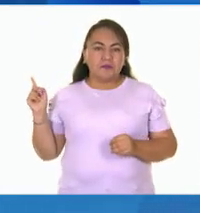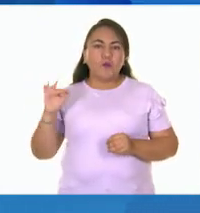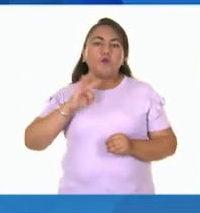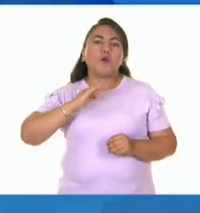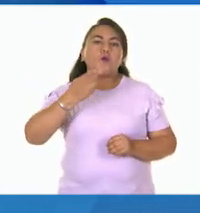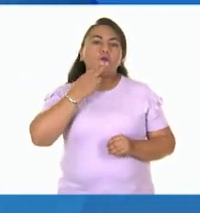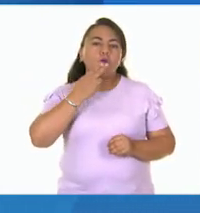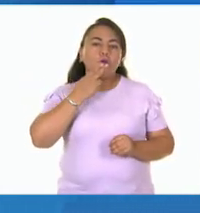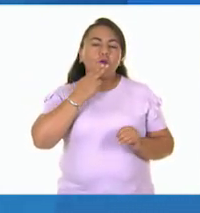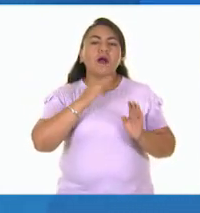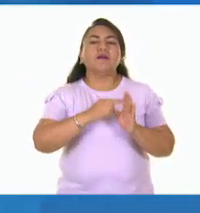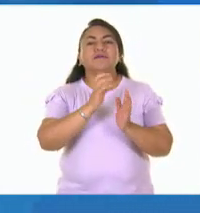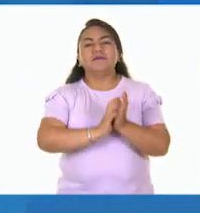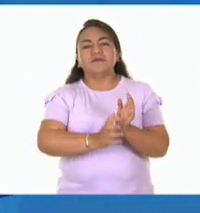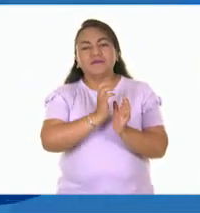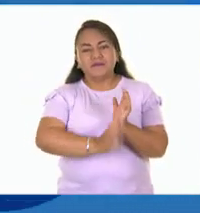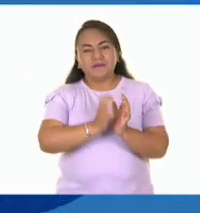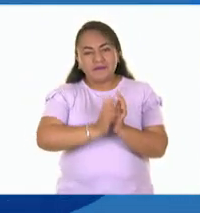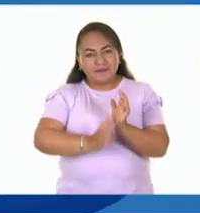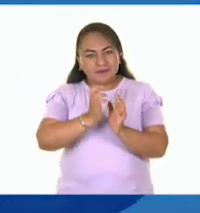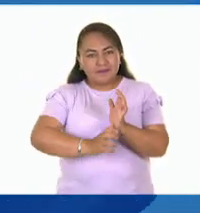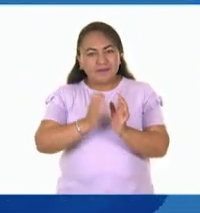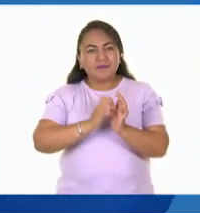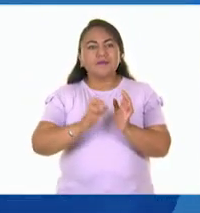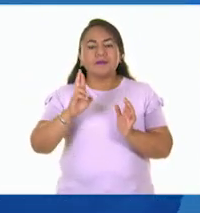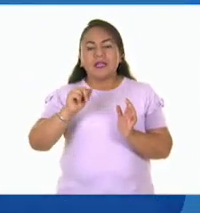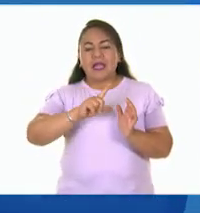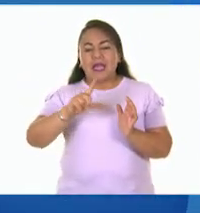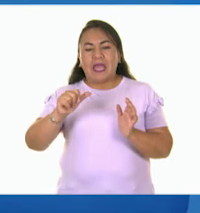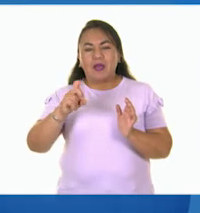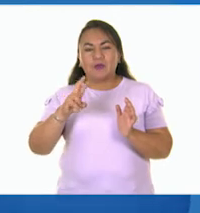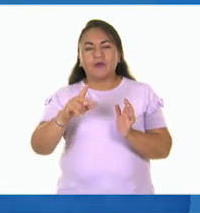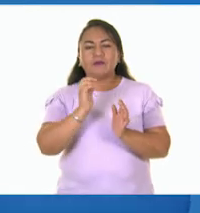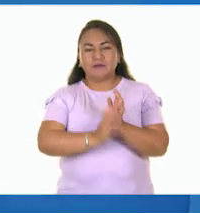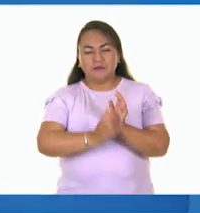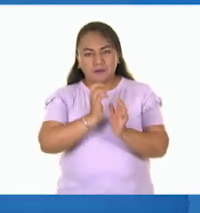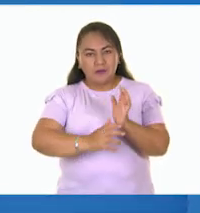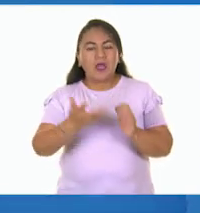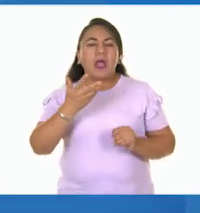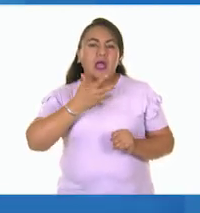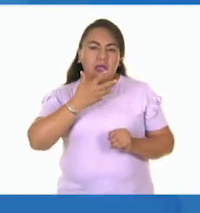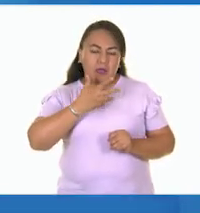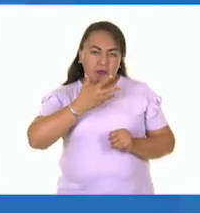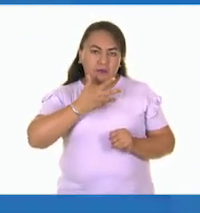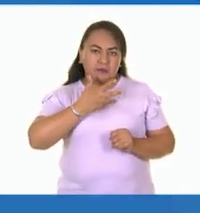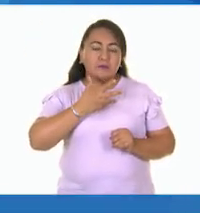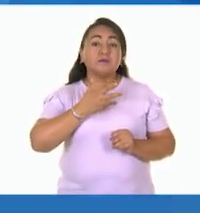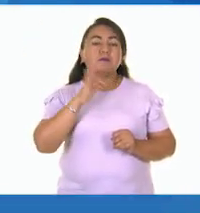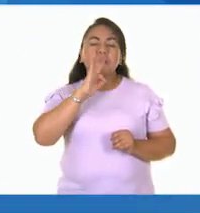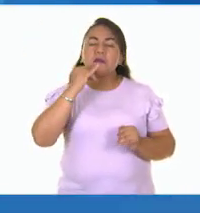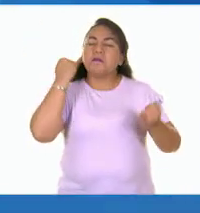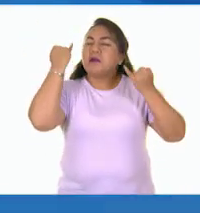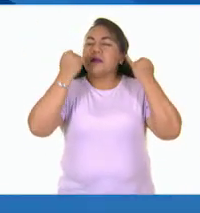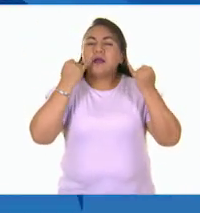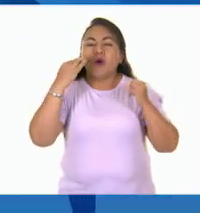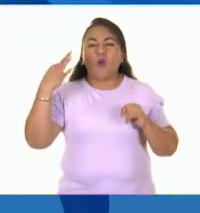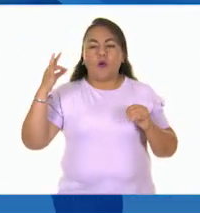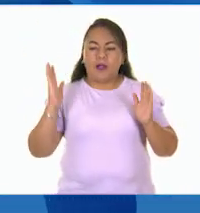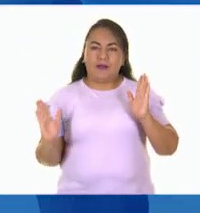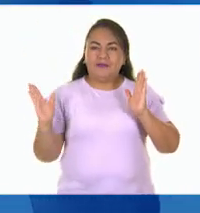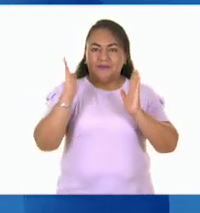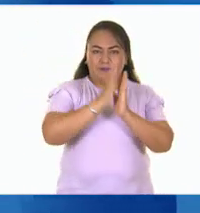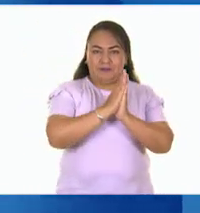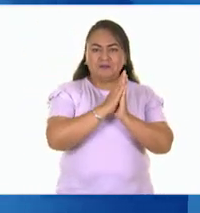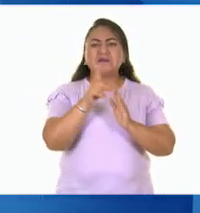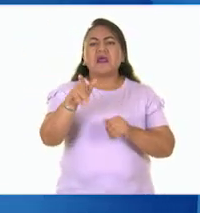Aquí podemos ver que tenemos un rayador. Tenemos un rayador. Entonces imagínense que ponemos una hoja. Eso